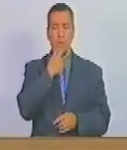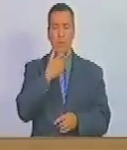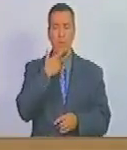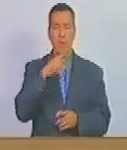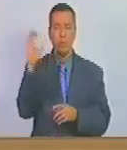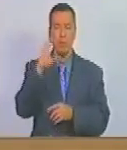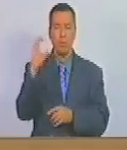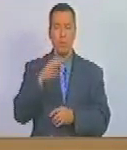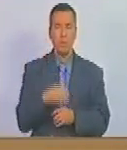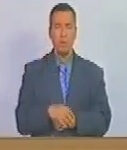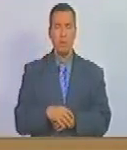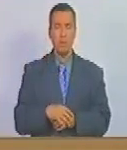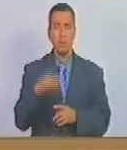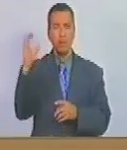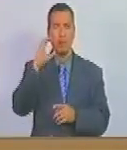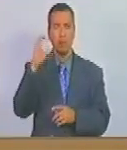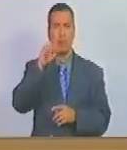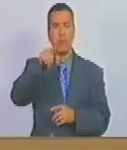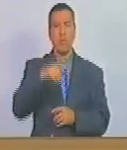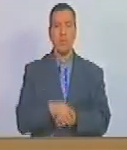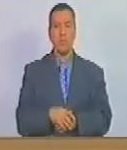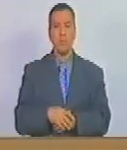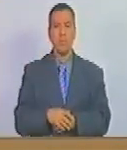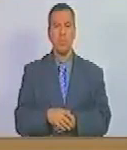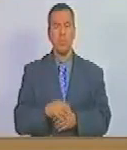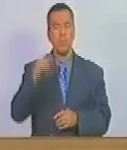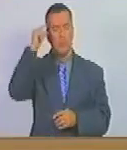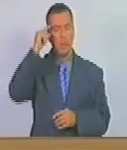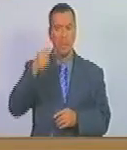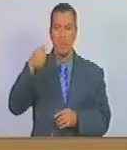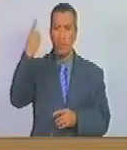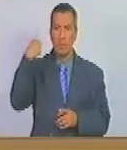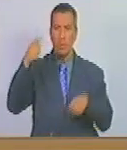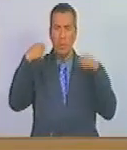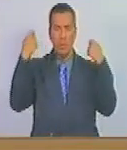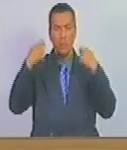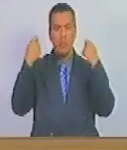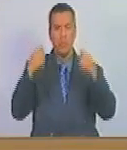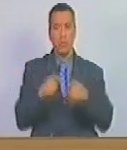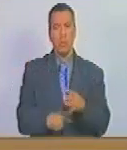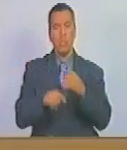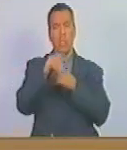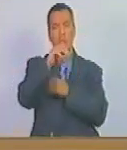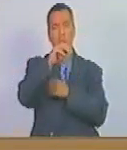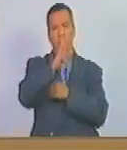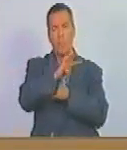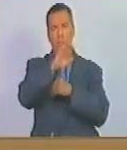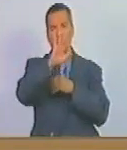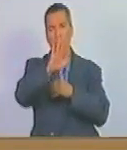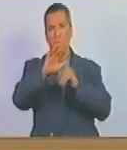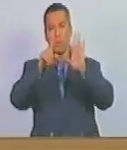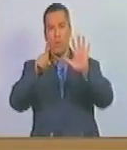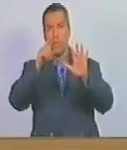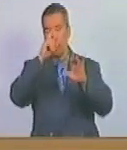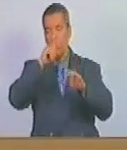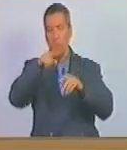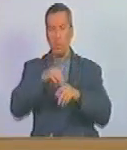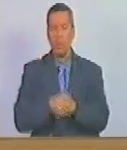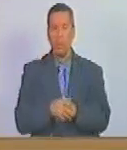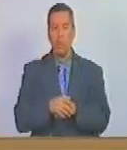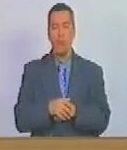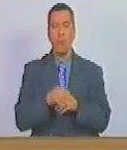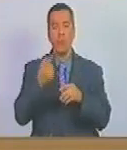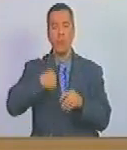caracas caracas el día de ayer se celebraron los 456 años